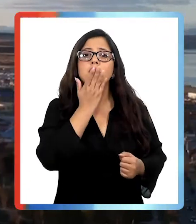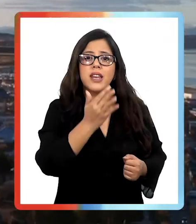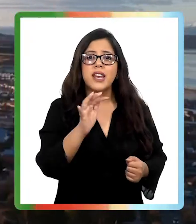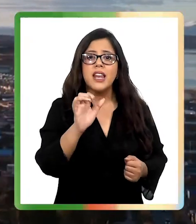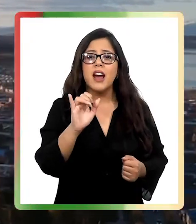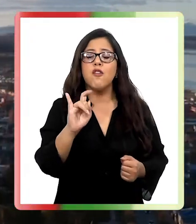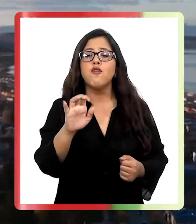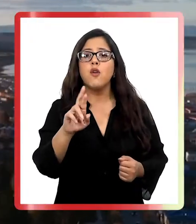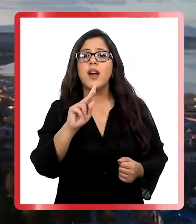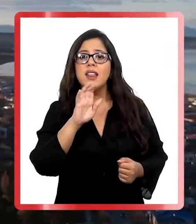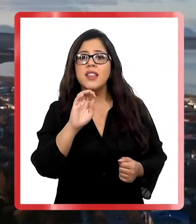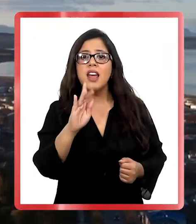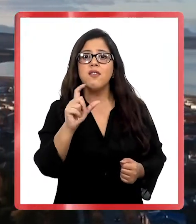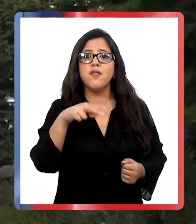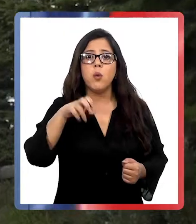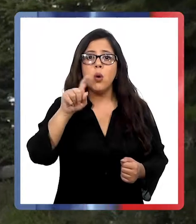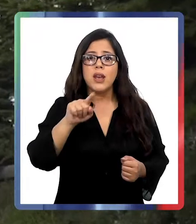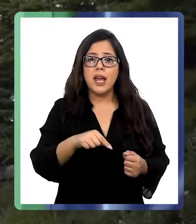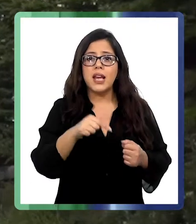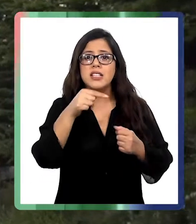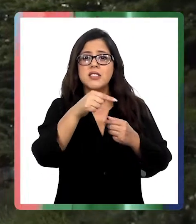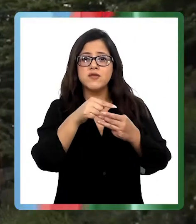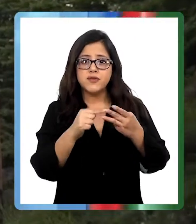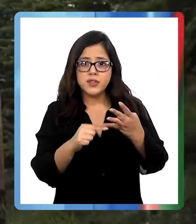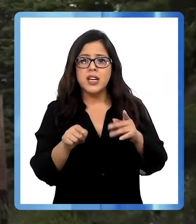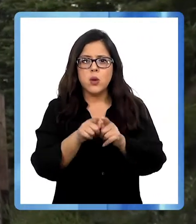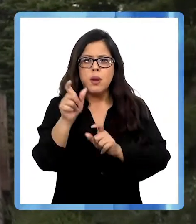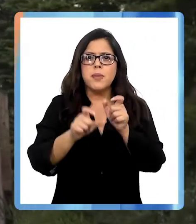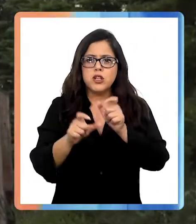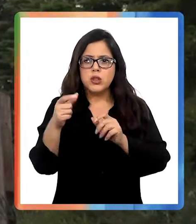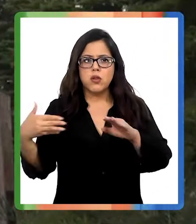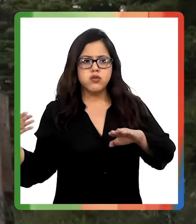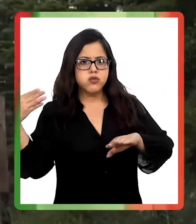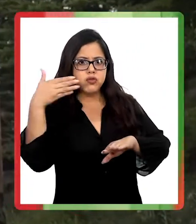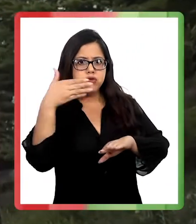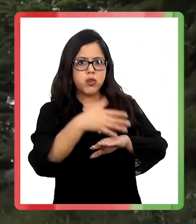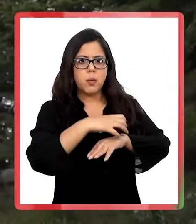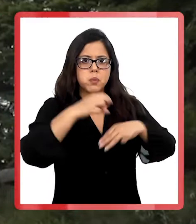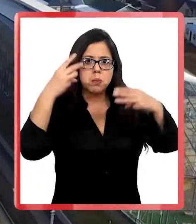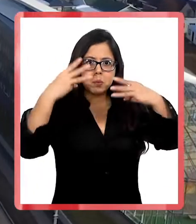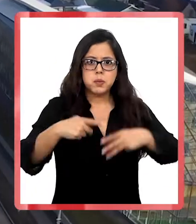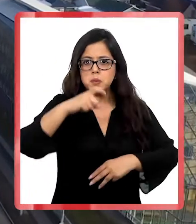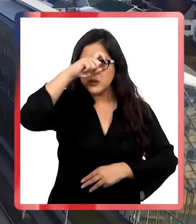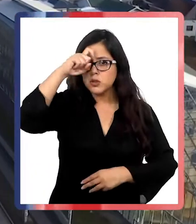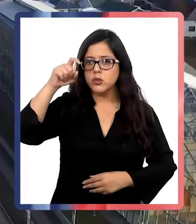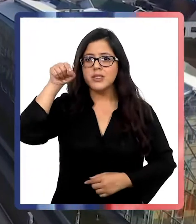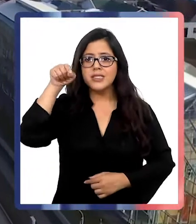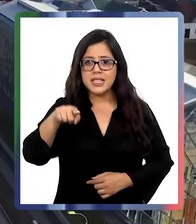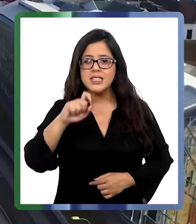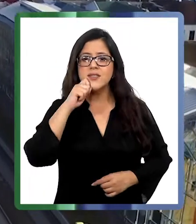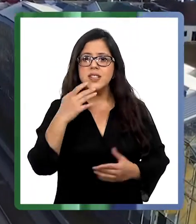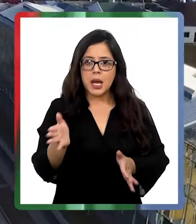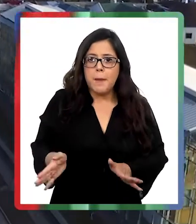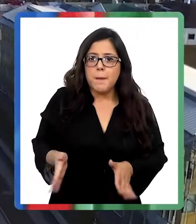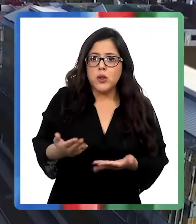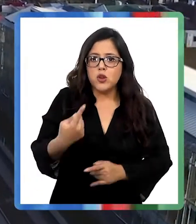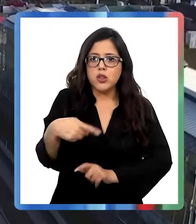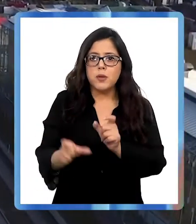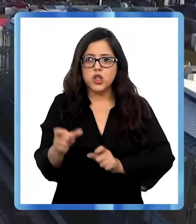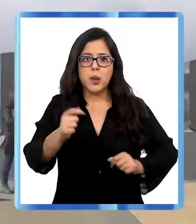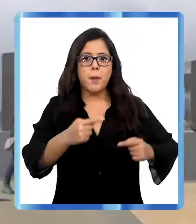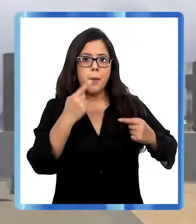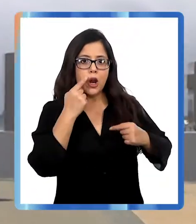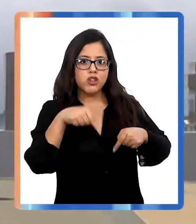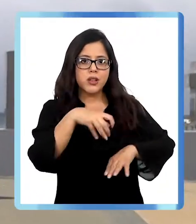son los destinos preferidos por parte de los visitantes que arriban a Magallanes en estos tiempos de verano y que incluso alientan a otros a conocer la